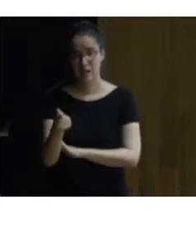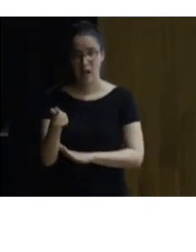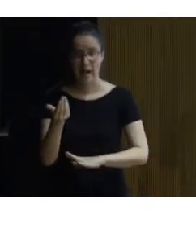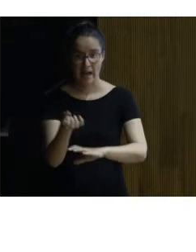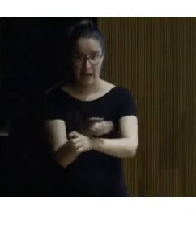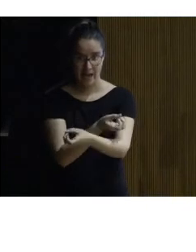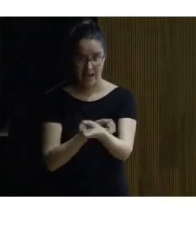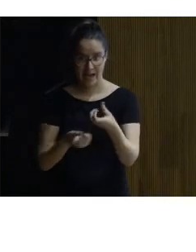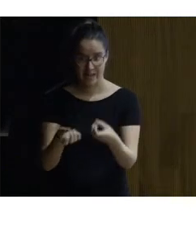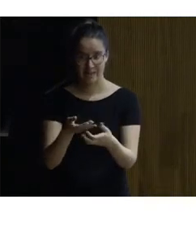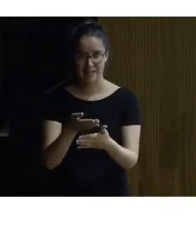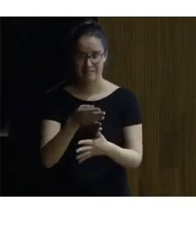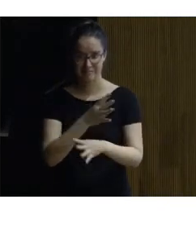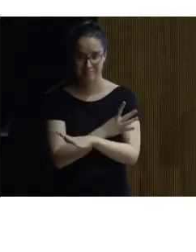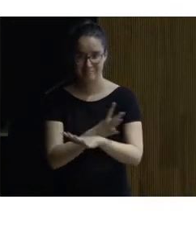ahí la tienen